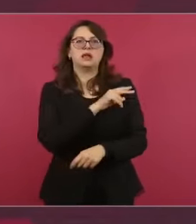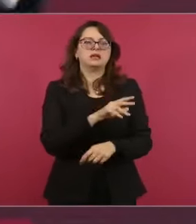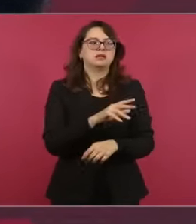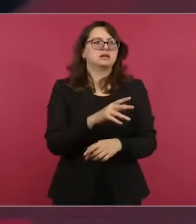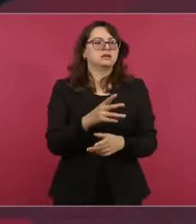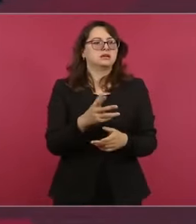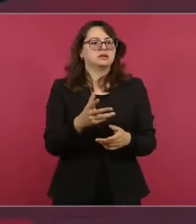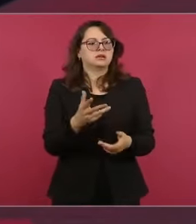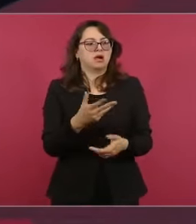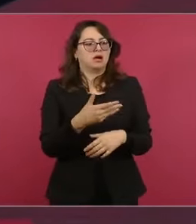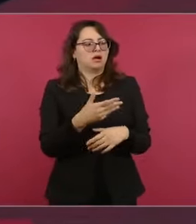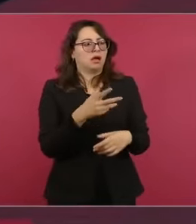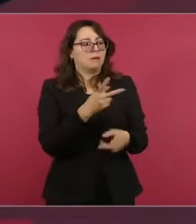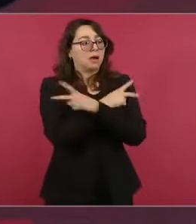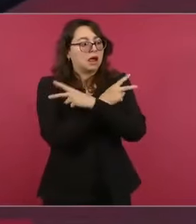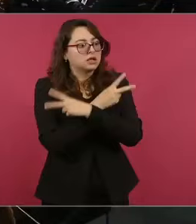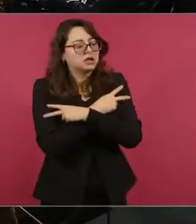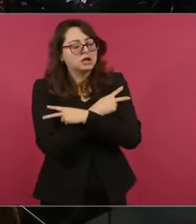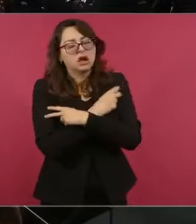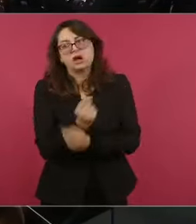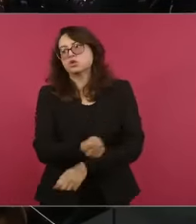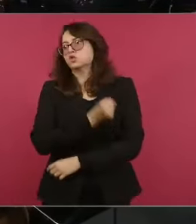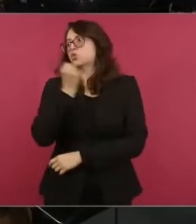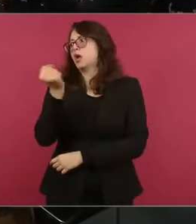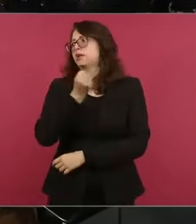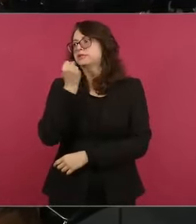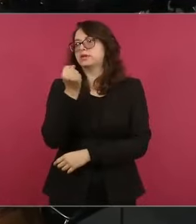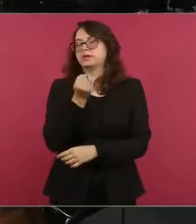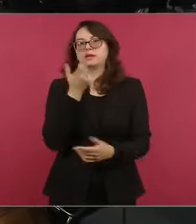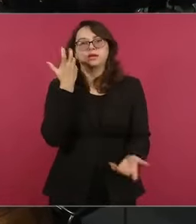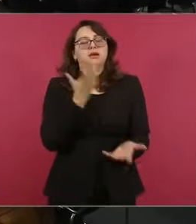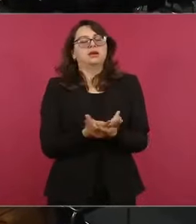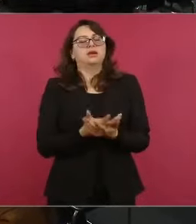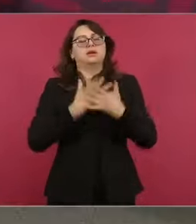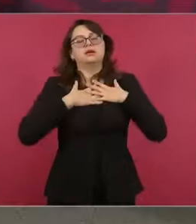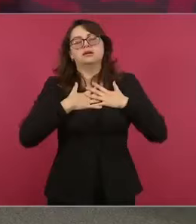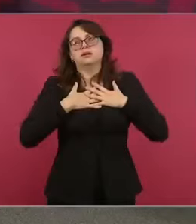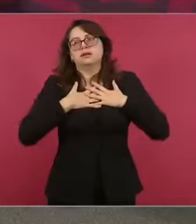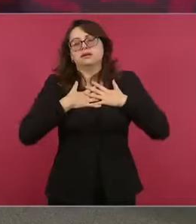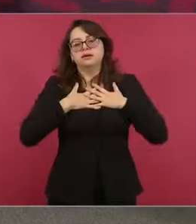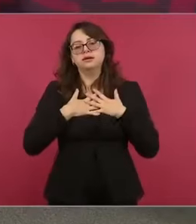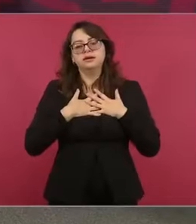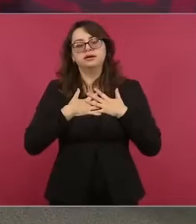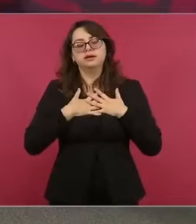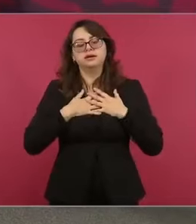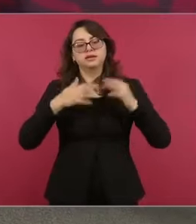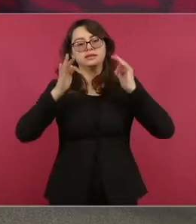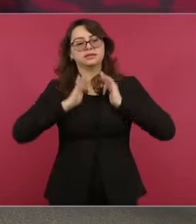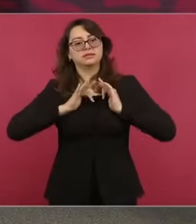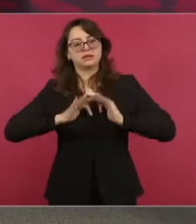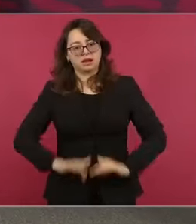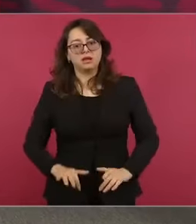Pero descansábamos, descansábamos, se los digo sinceramente.